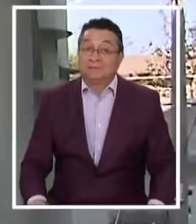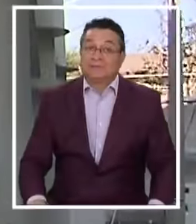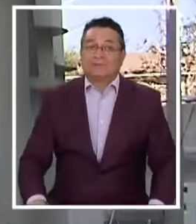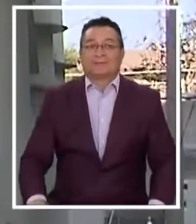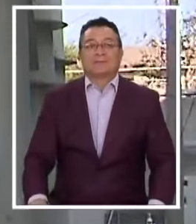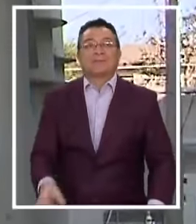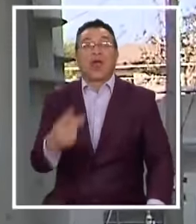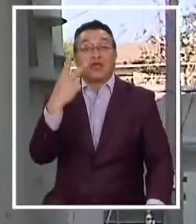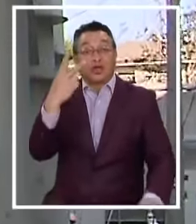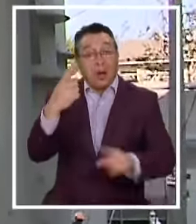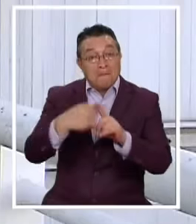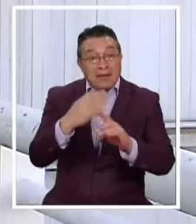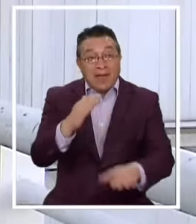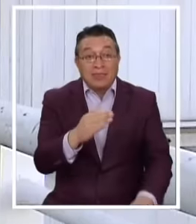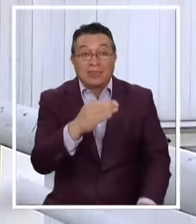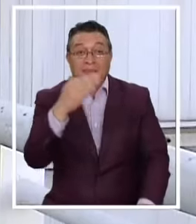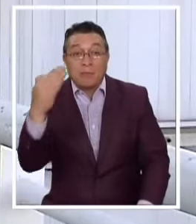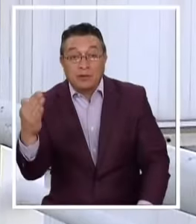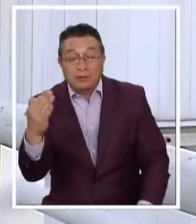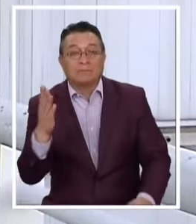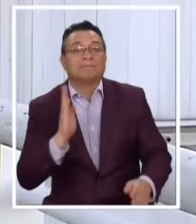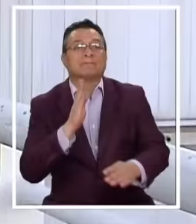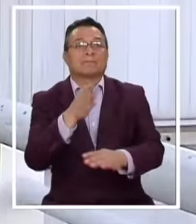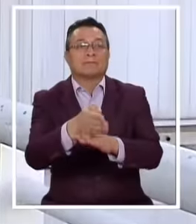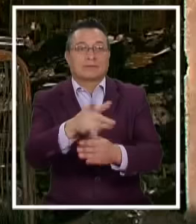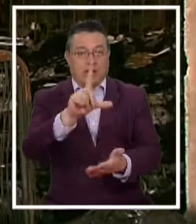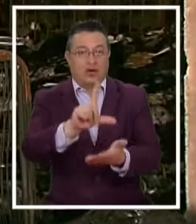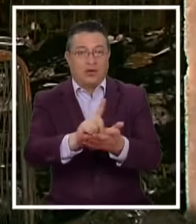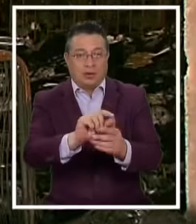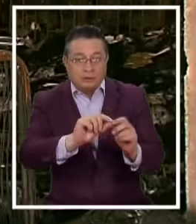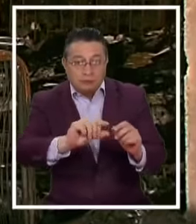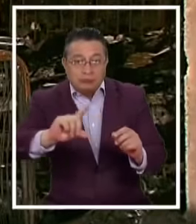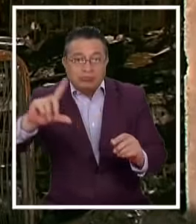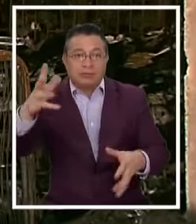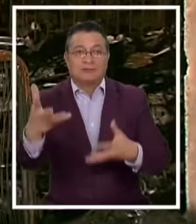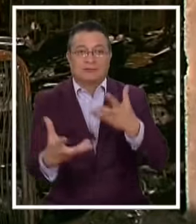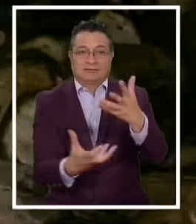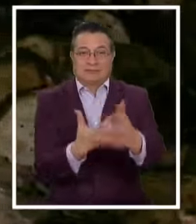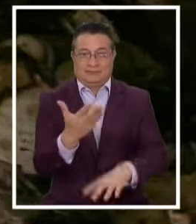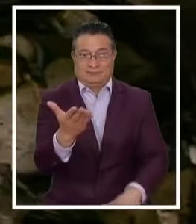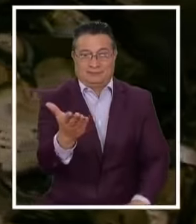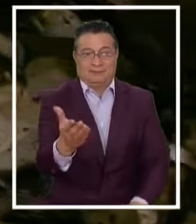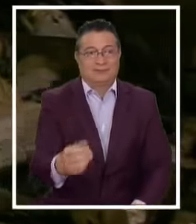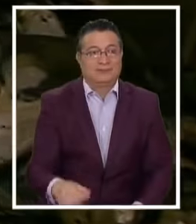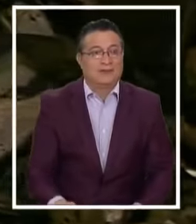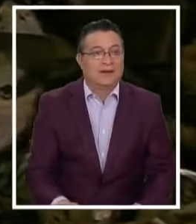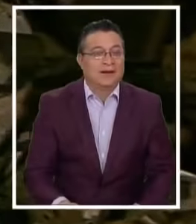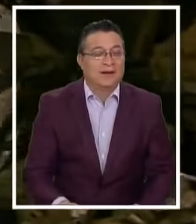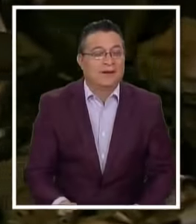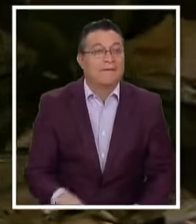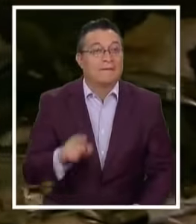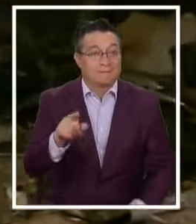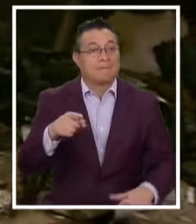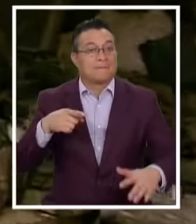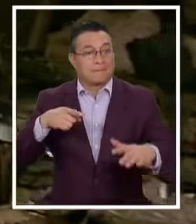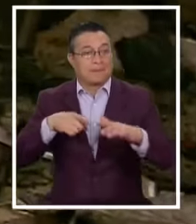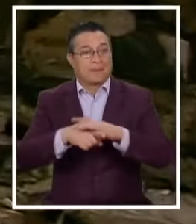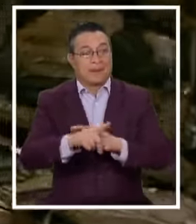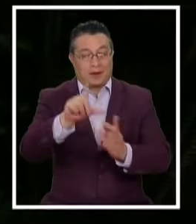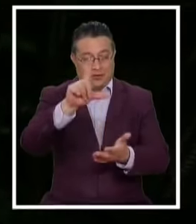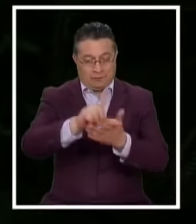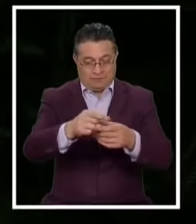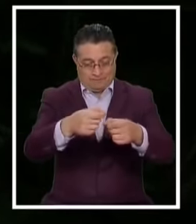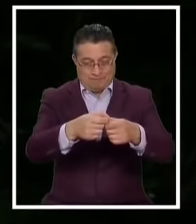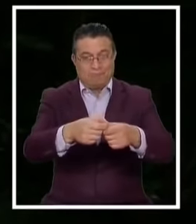Dos meses después Vamos al lugar Donde se habría iniciado El fuego Tuvimos la oportunidad De entrar A la zona